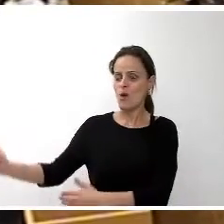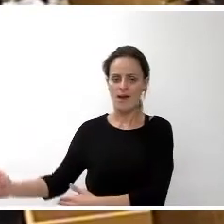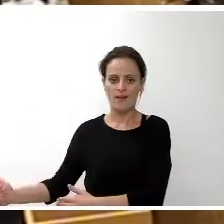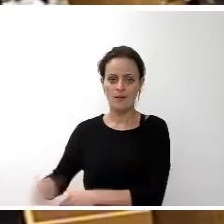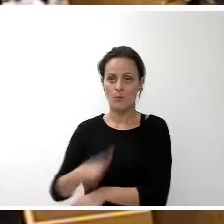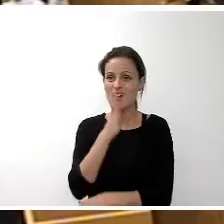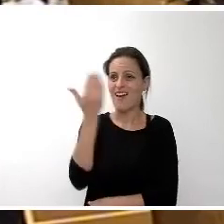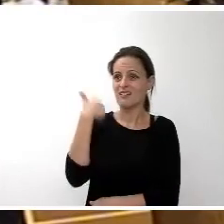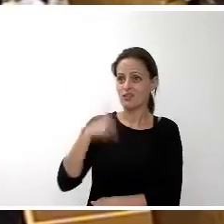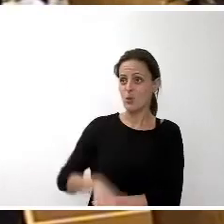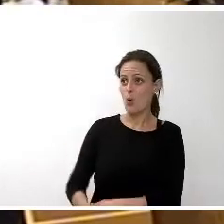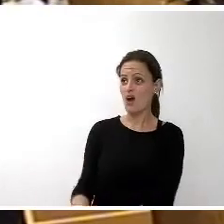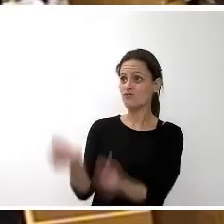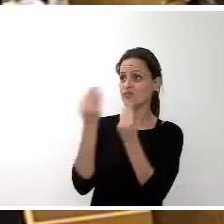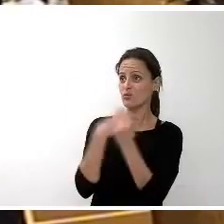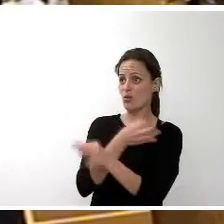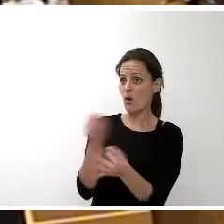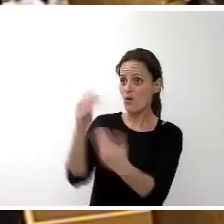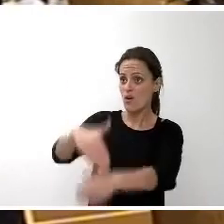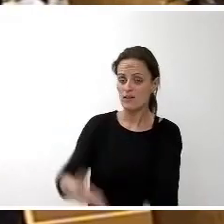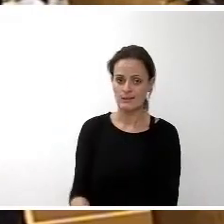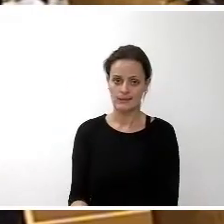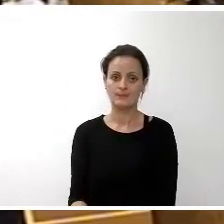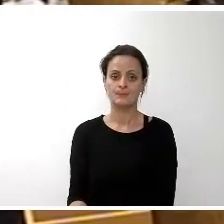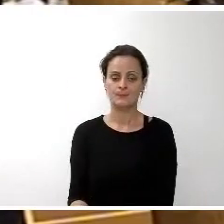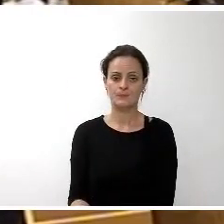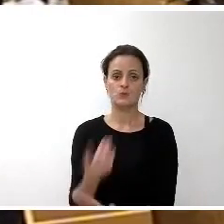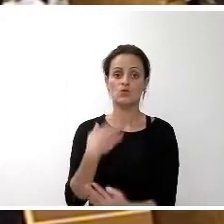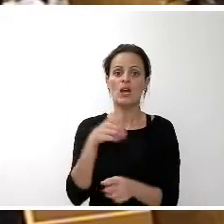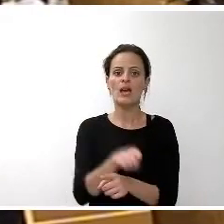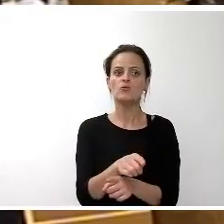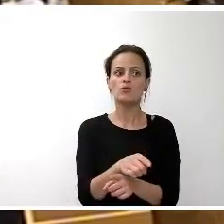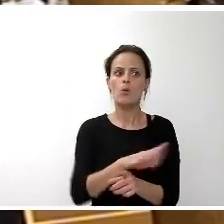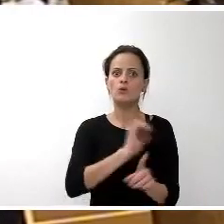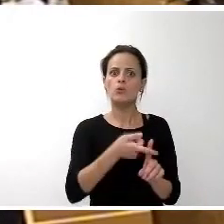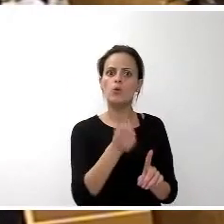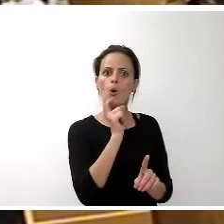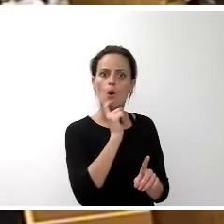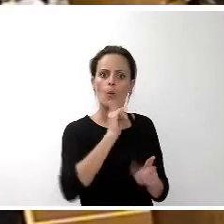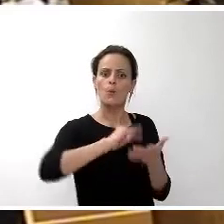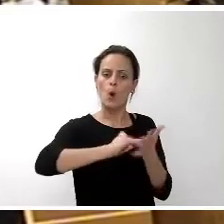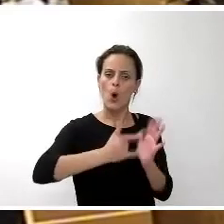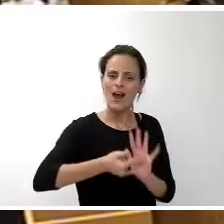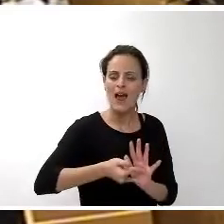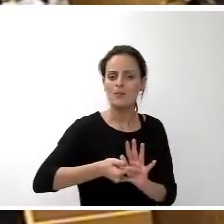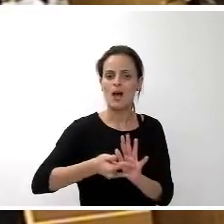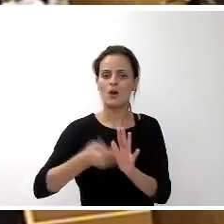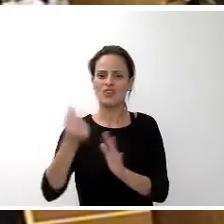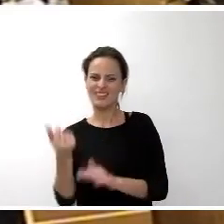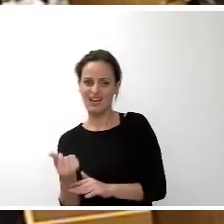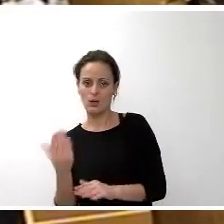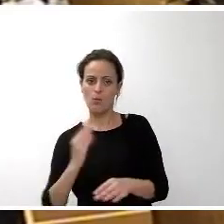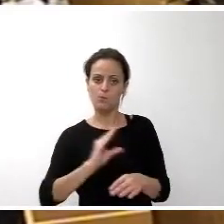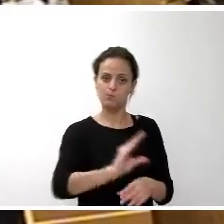no tuvieron la formación adecuada y eso se hace con planes con programas y con dinero con números que aparecen